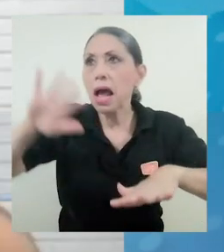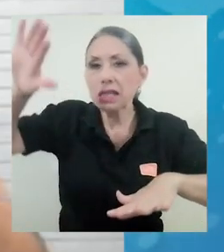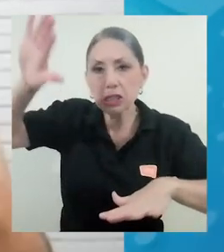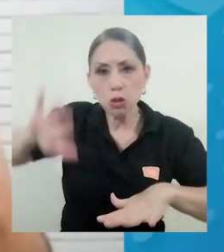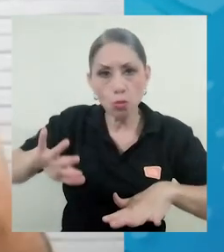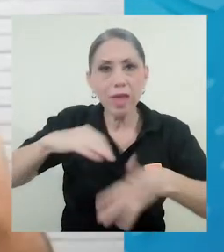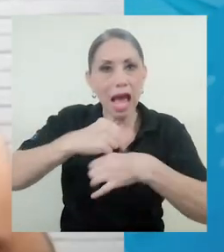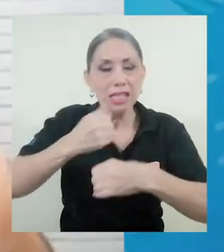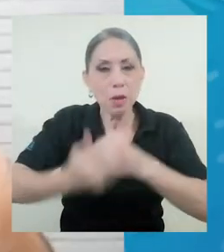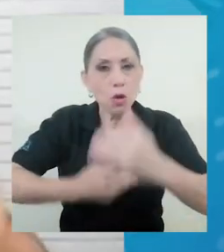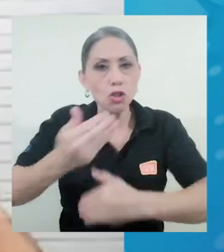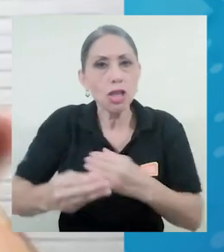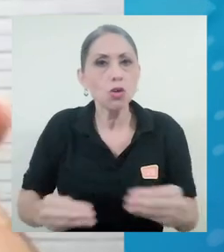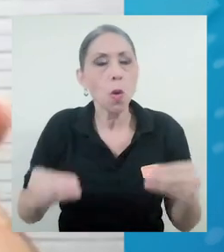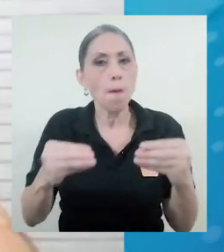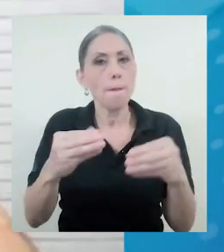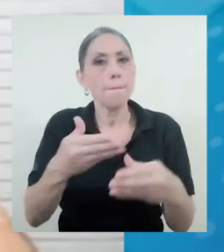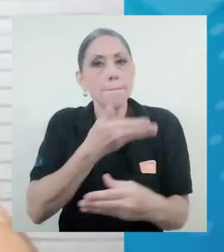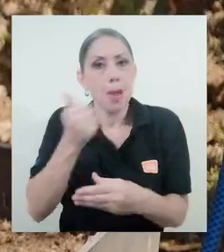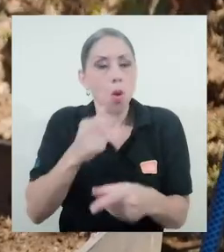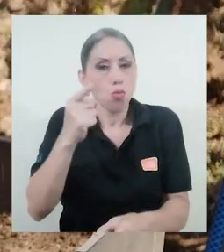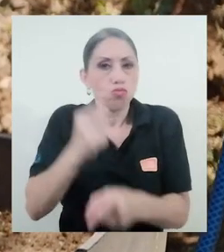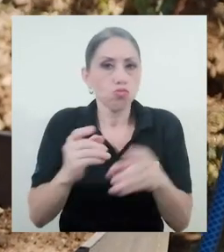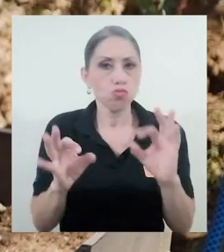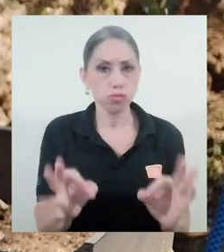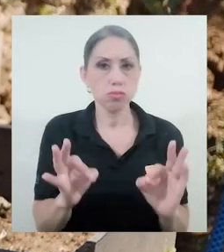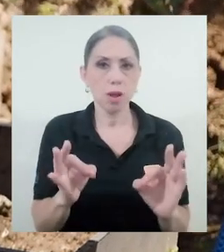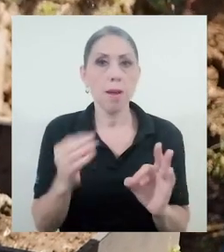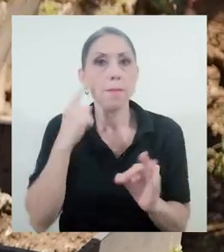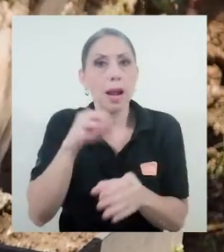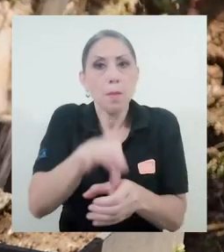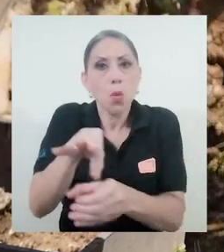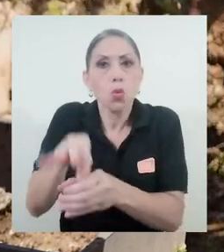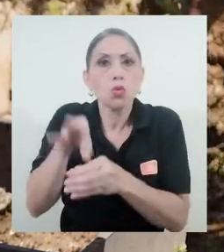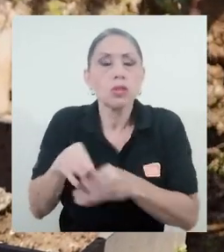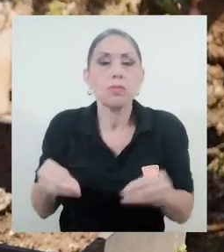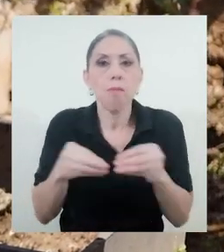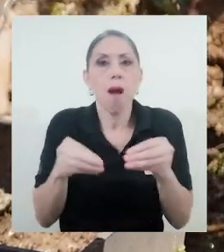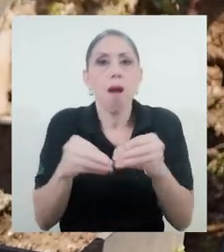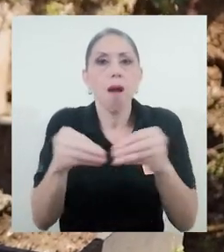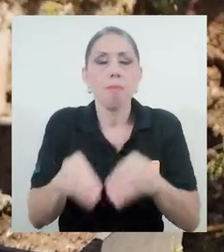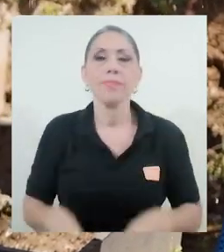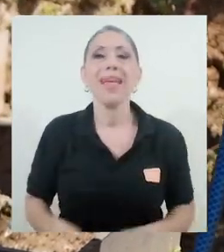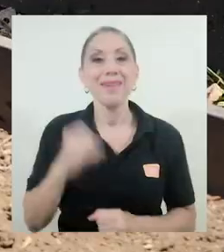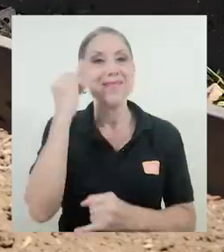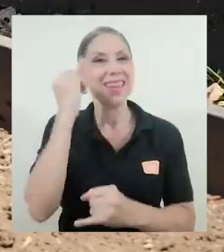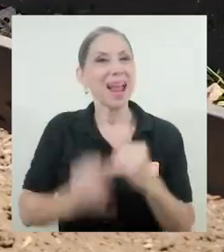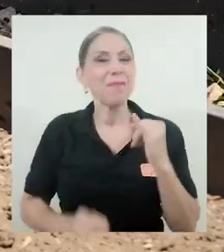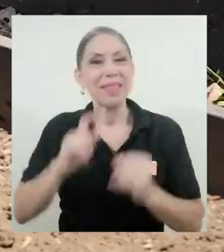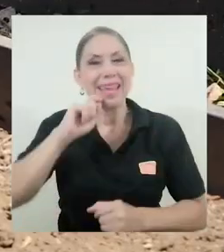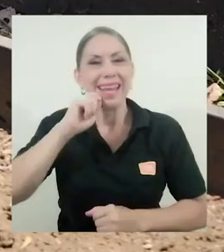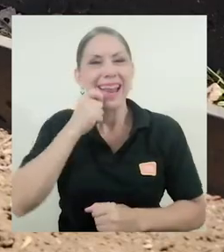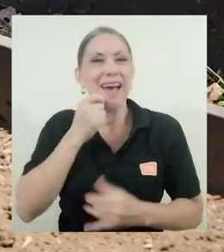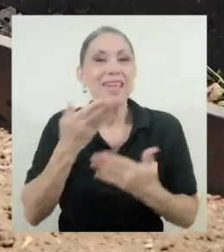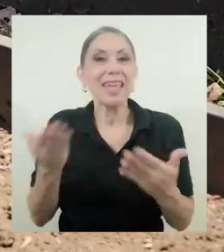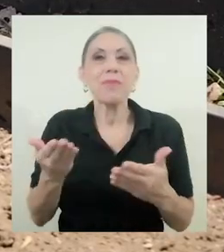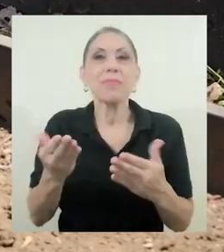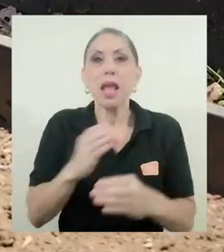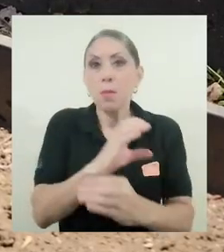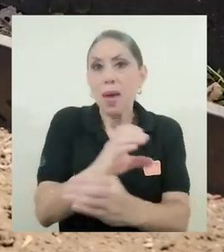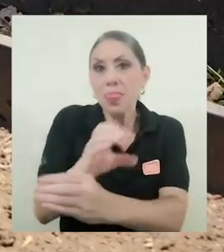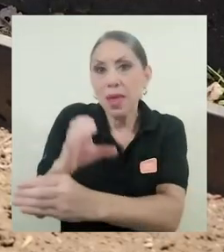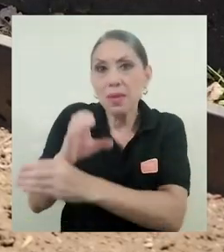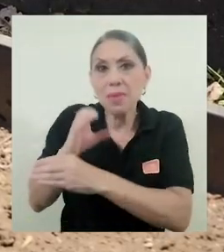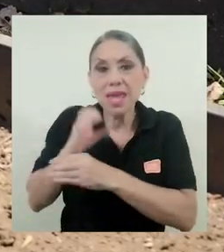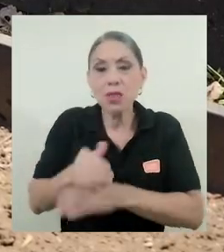tenemos y hacer el proceso más eficiente para producir lo más que podamos. Finalmente, la clave está en el